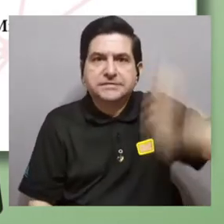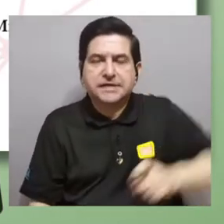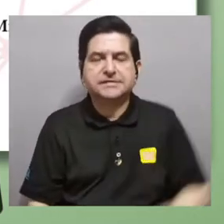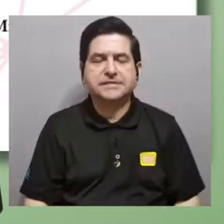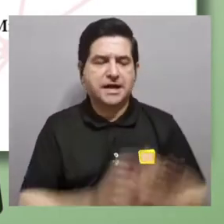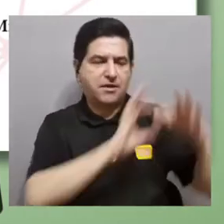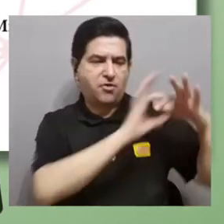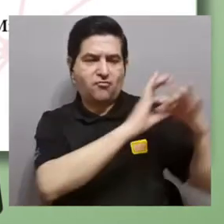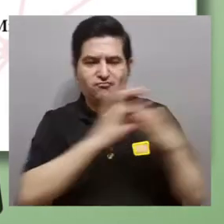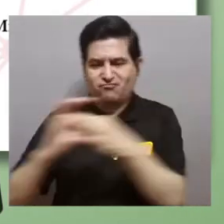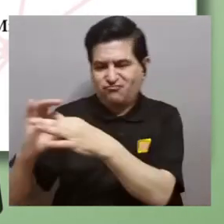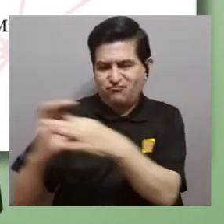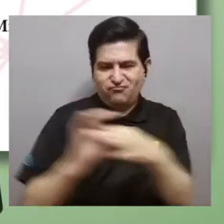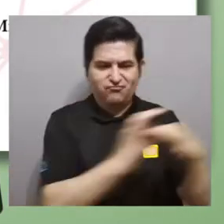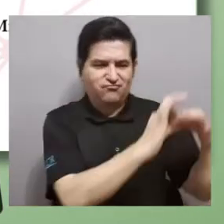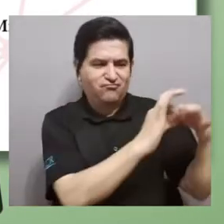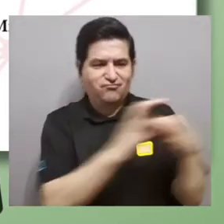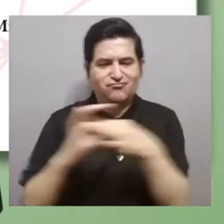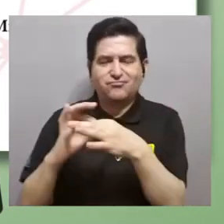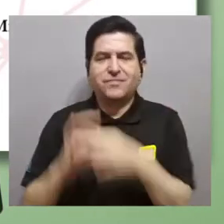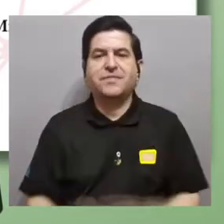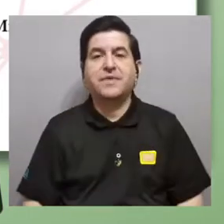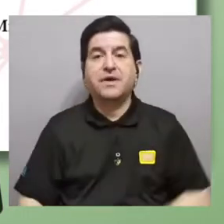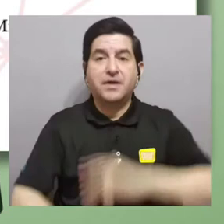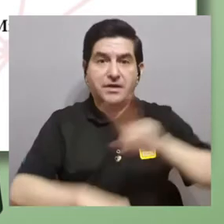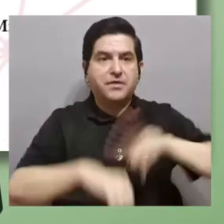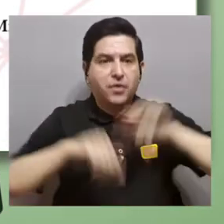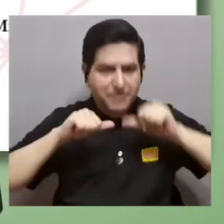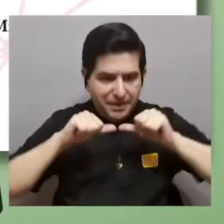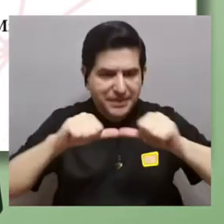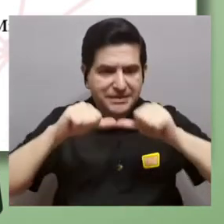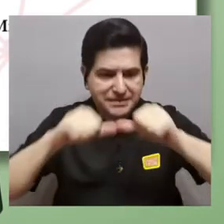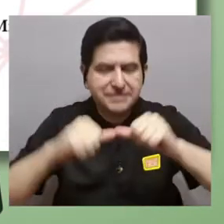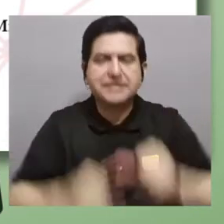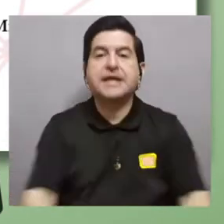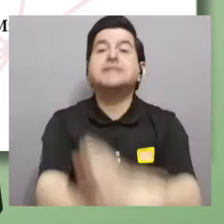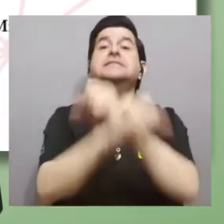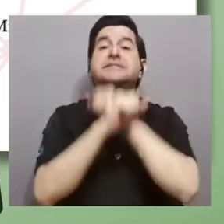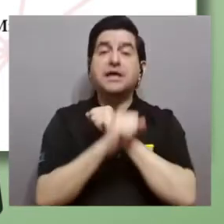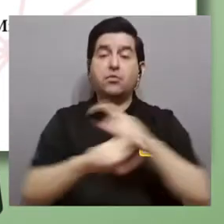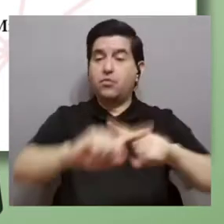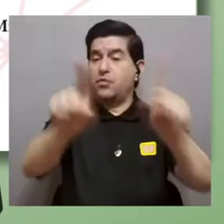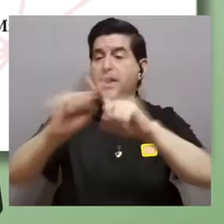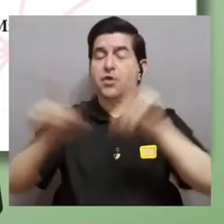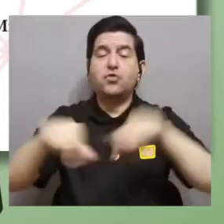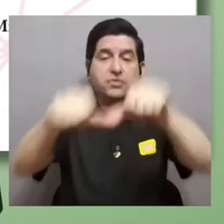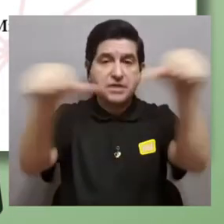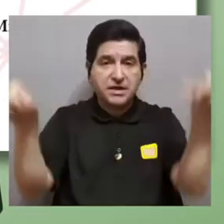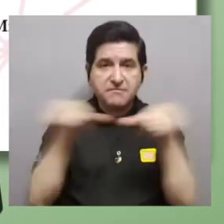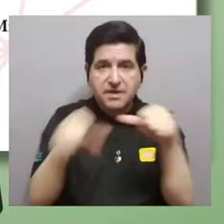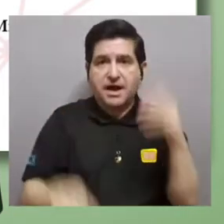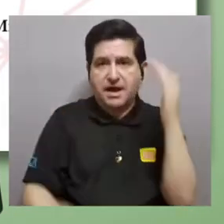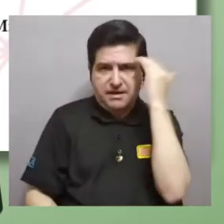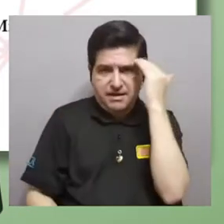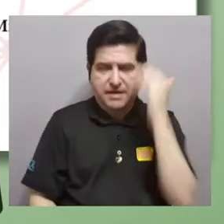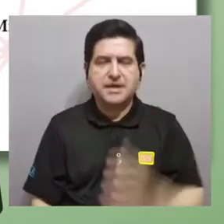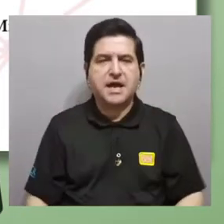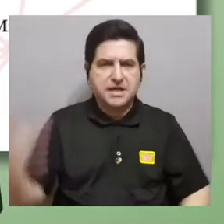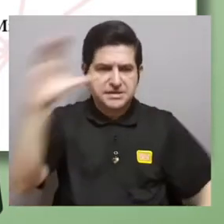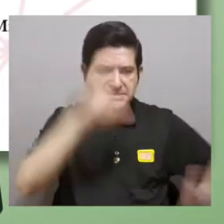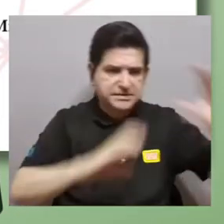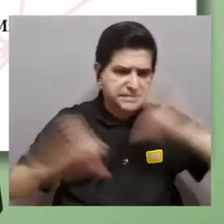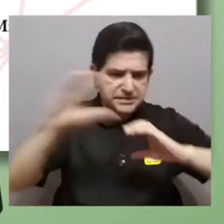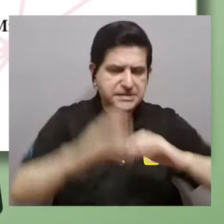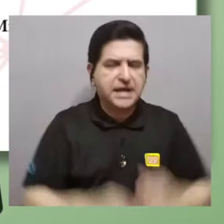necesitamos una relación constante, frecuente y segura con otras disciplinas, no